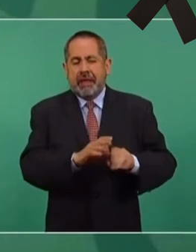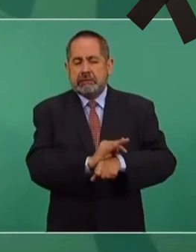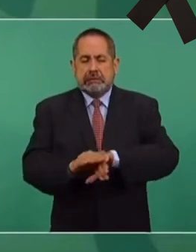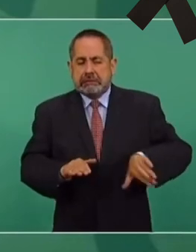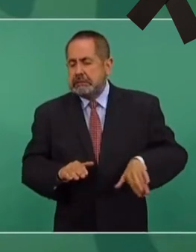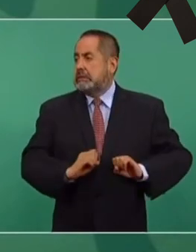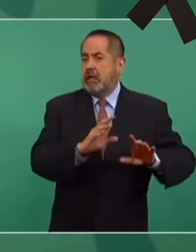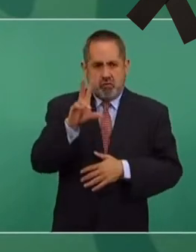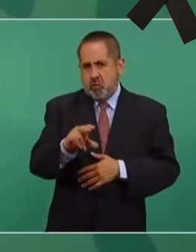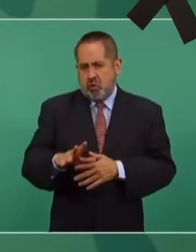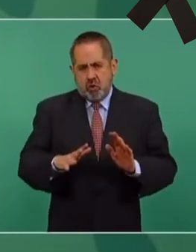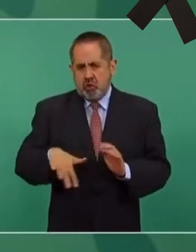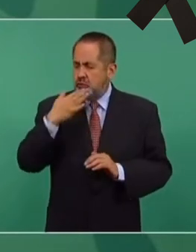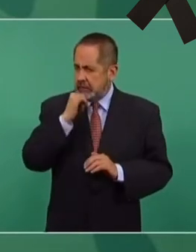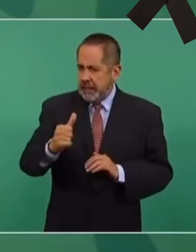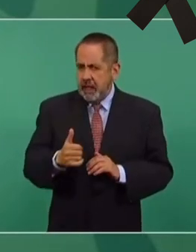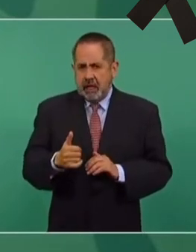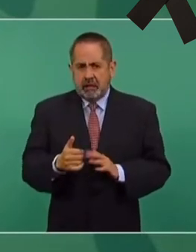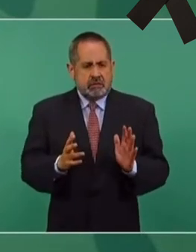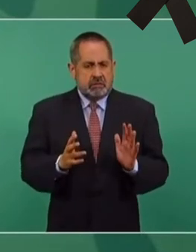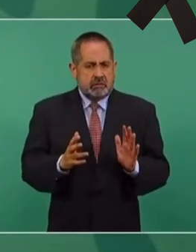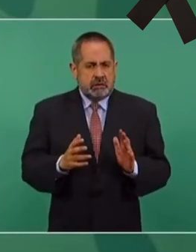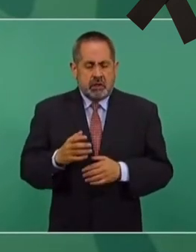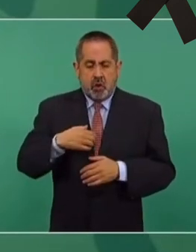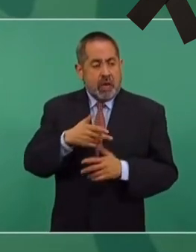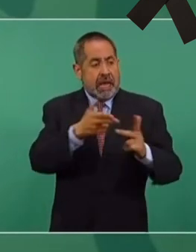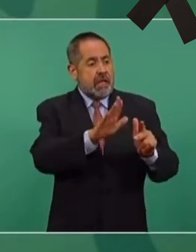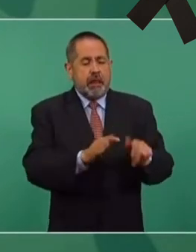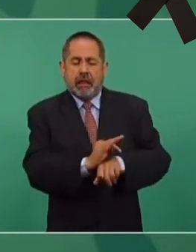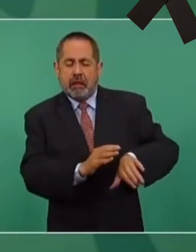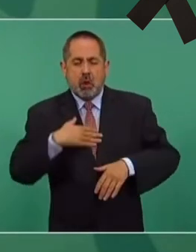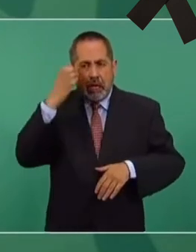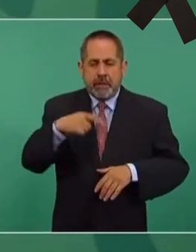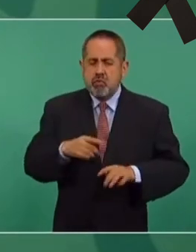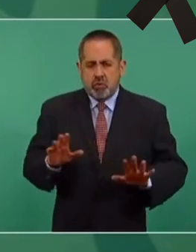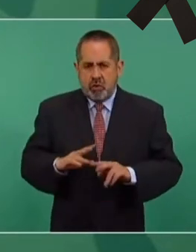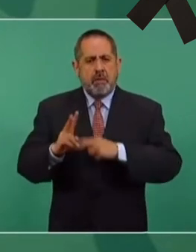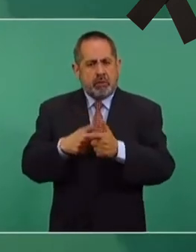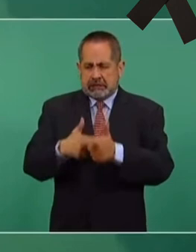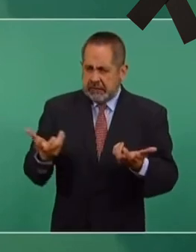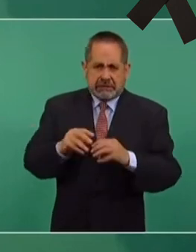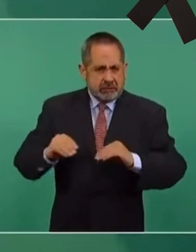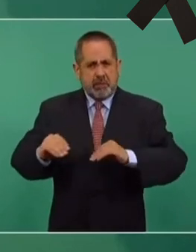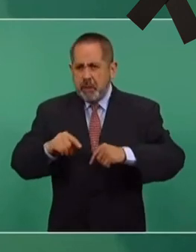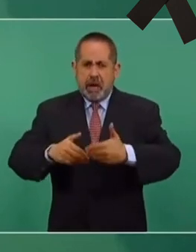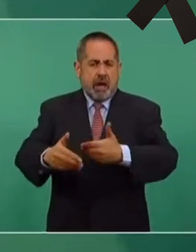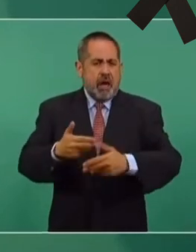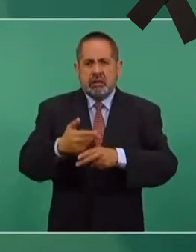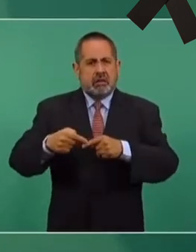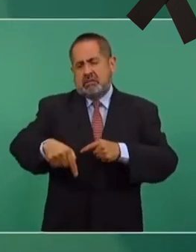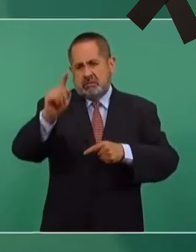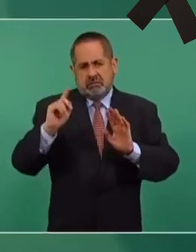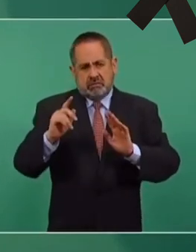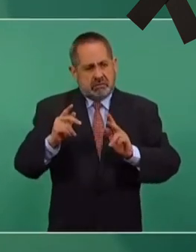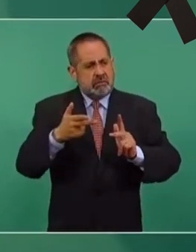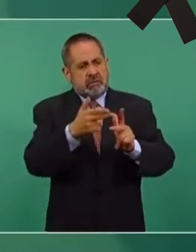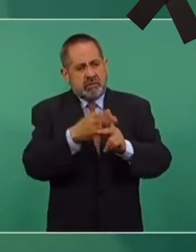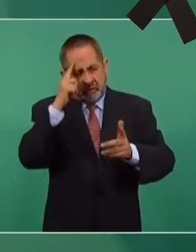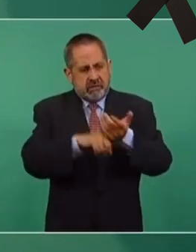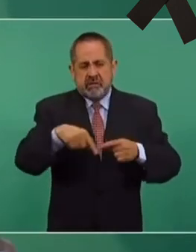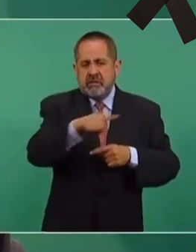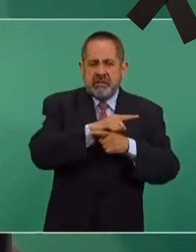de corrupción ni menos de crímenes. Entonces, sí vamos a seguir actuando hasta ir